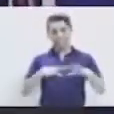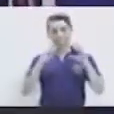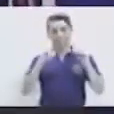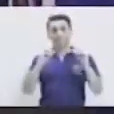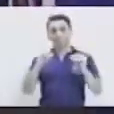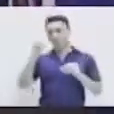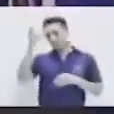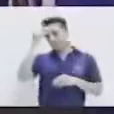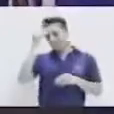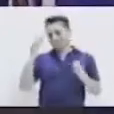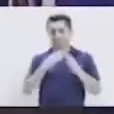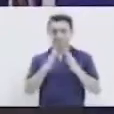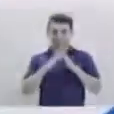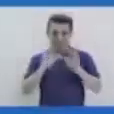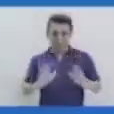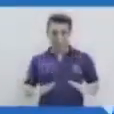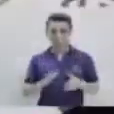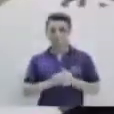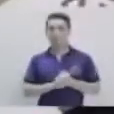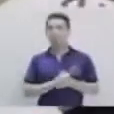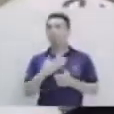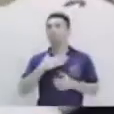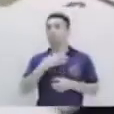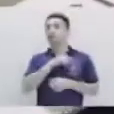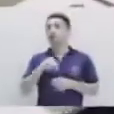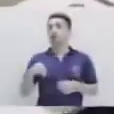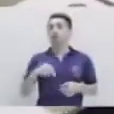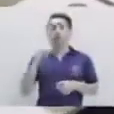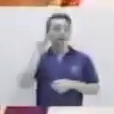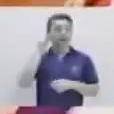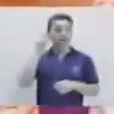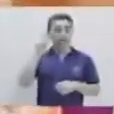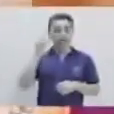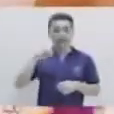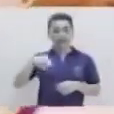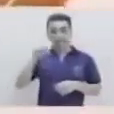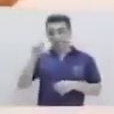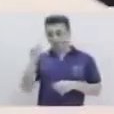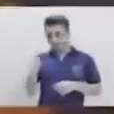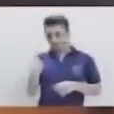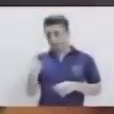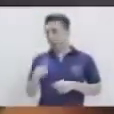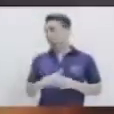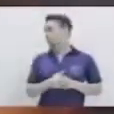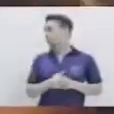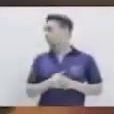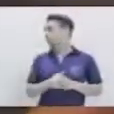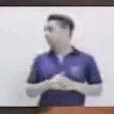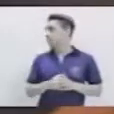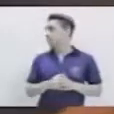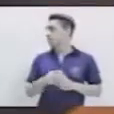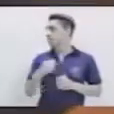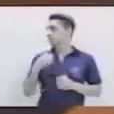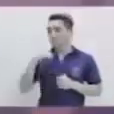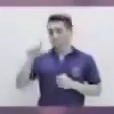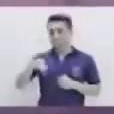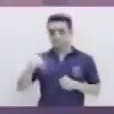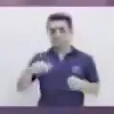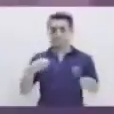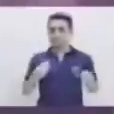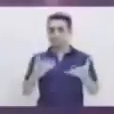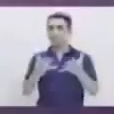espacio educativo Aprendo en Casa. Mi nombre es Glenda Lizette Girón Lorenzana de Monterrosa. En esta